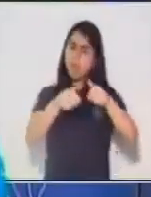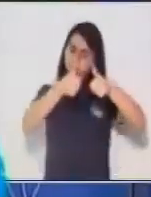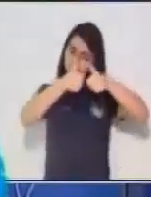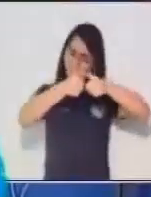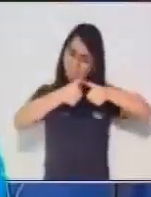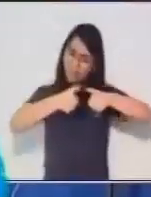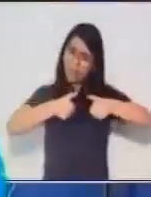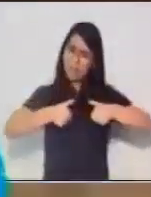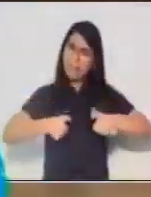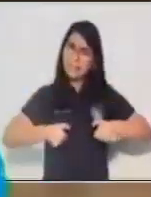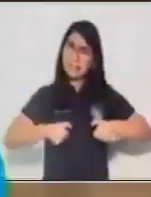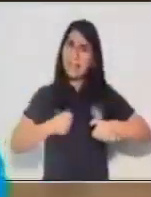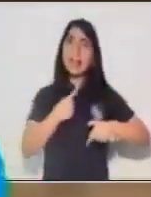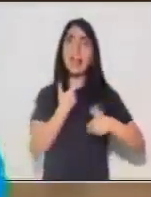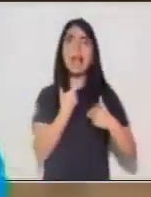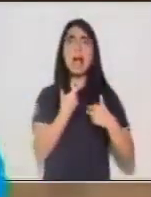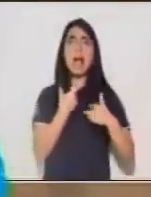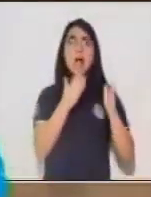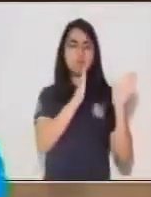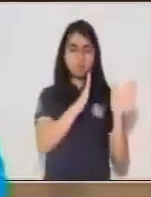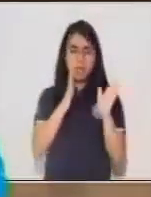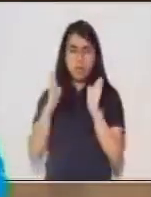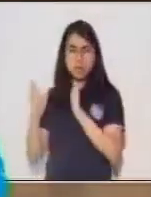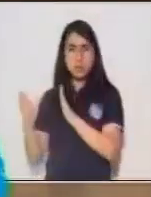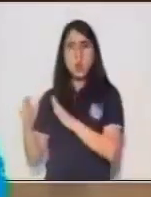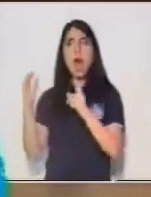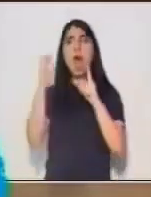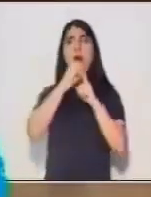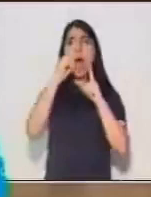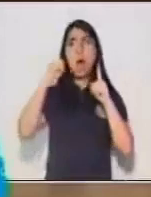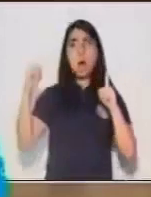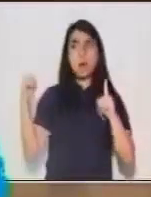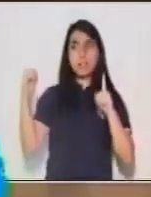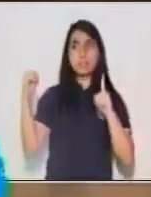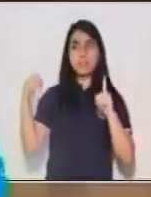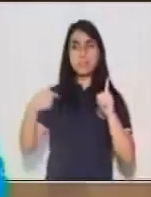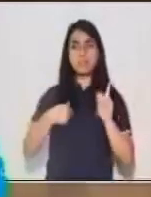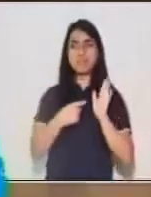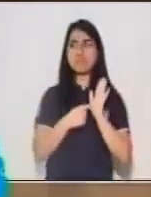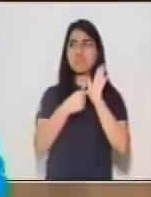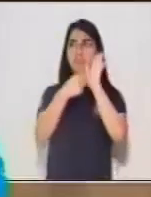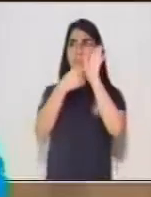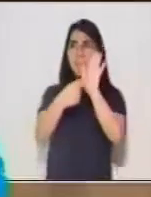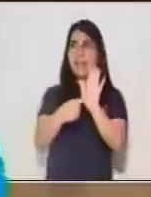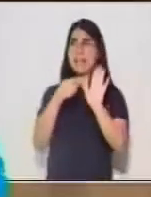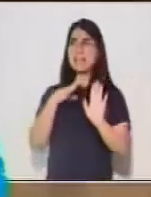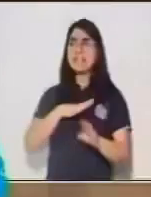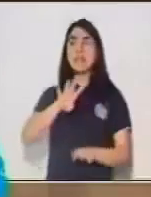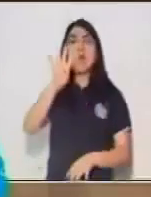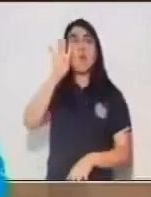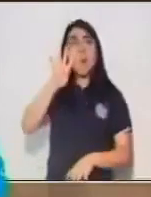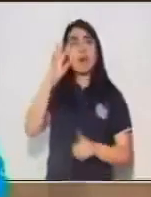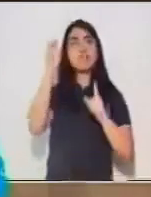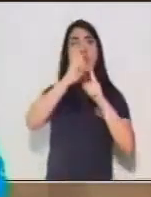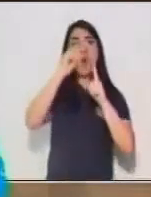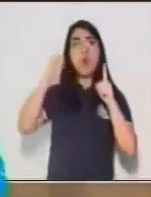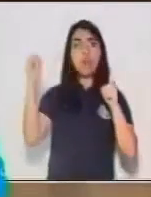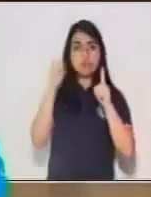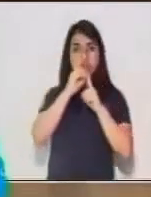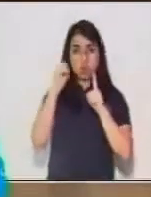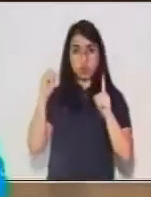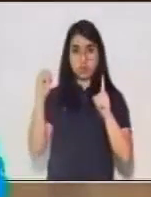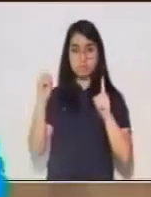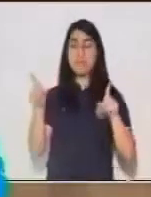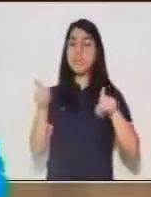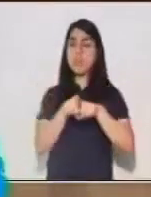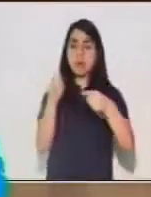de estas oraciones. Tienes cuatro oraciones, las cuales vas a separar en sujeto y predicado, y vas a